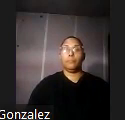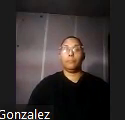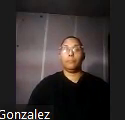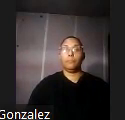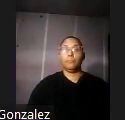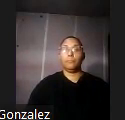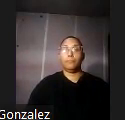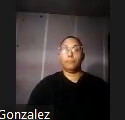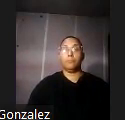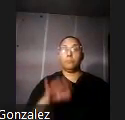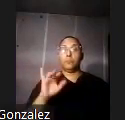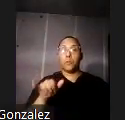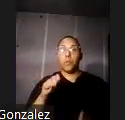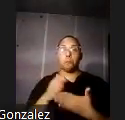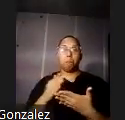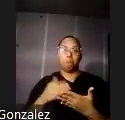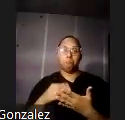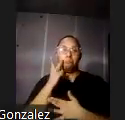esta parte que van a ver ahora